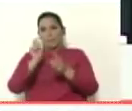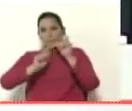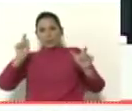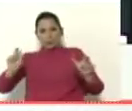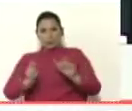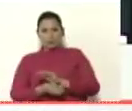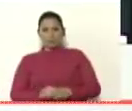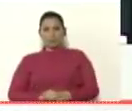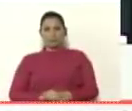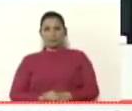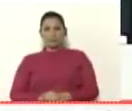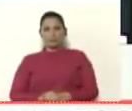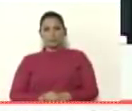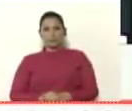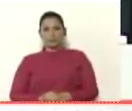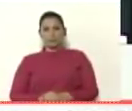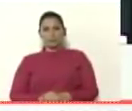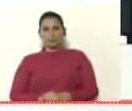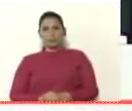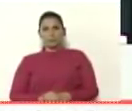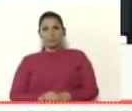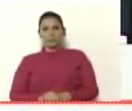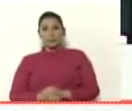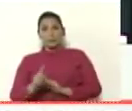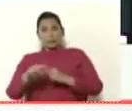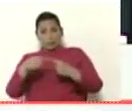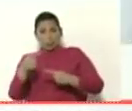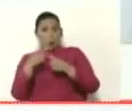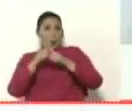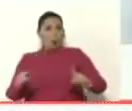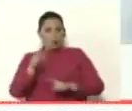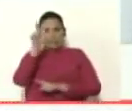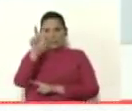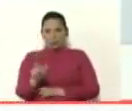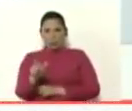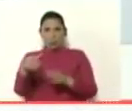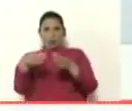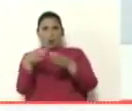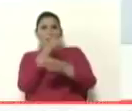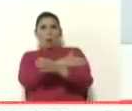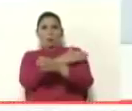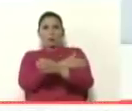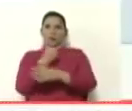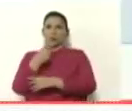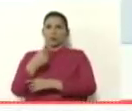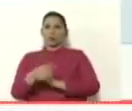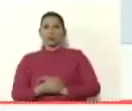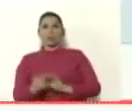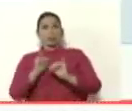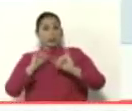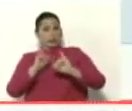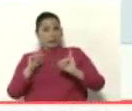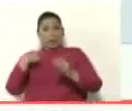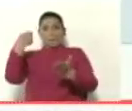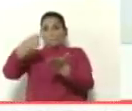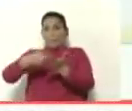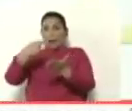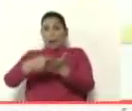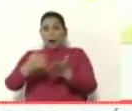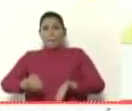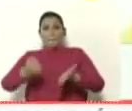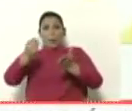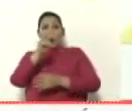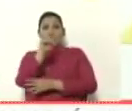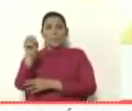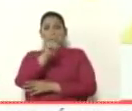un extremista de derecha dice que confirmado los pagos de los bonos 2020